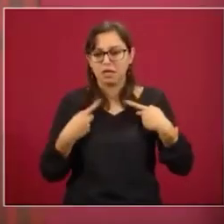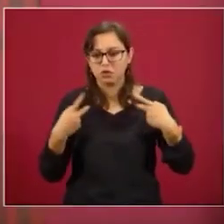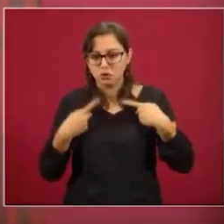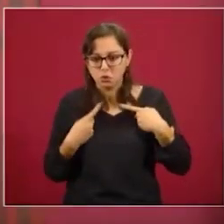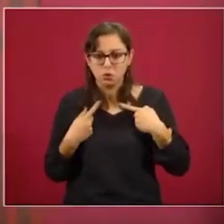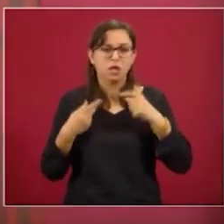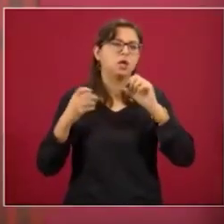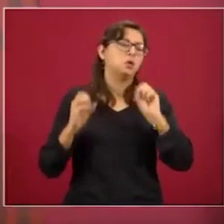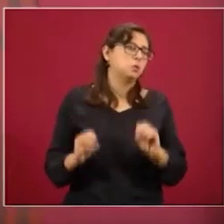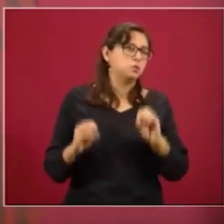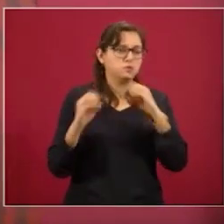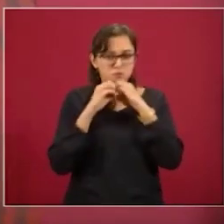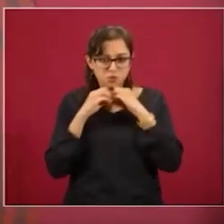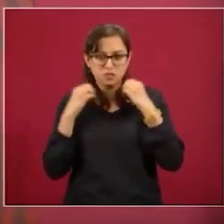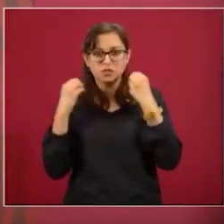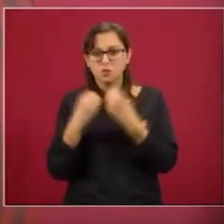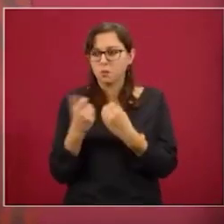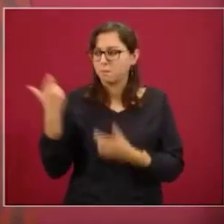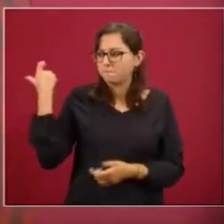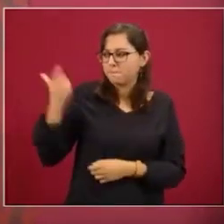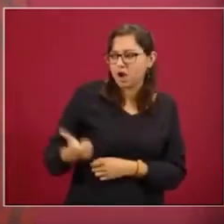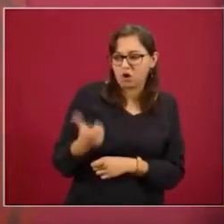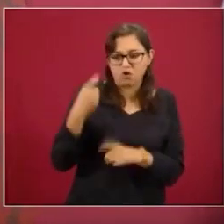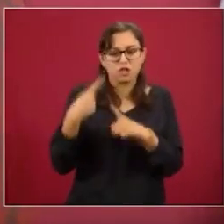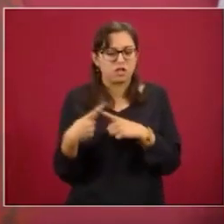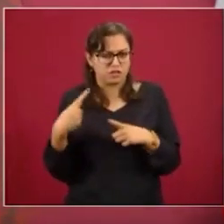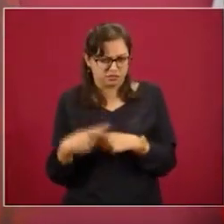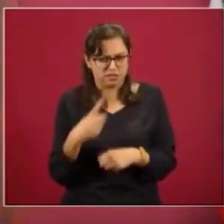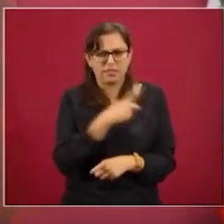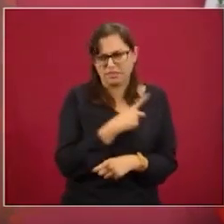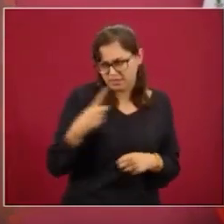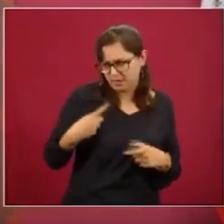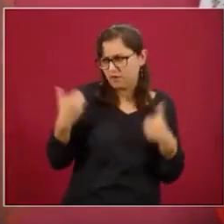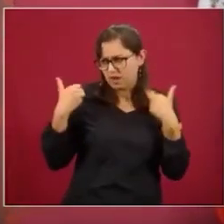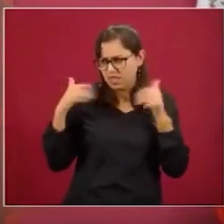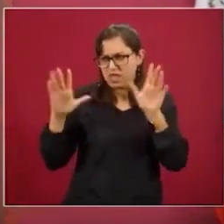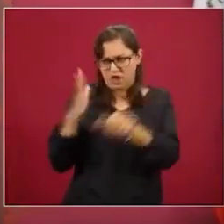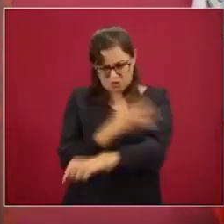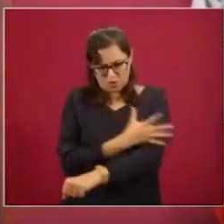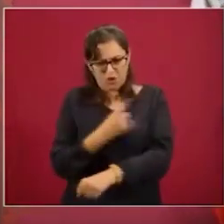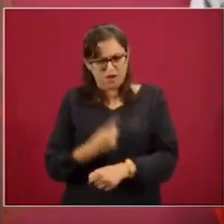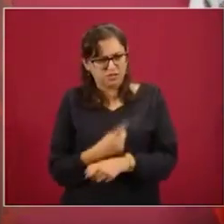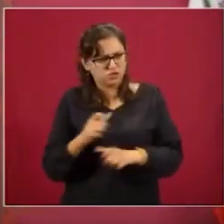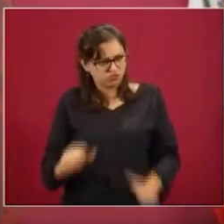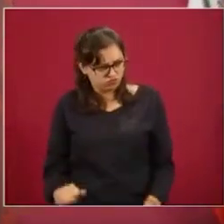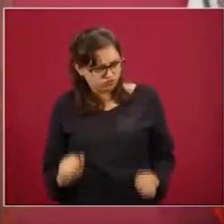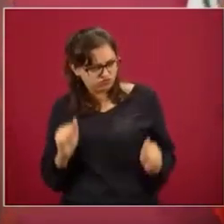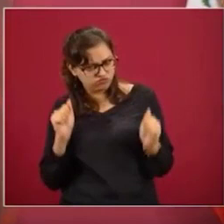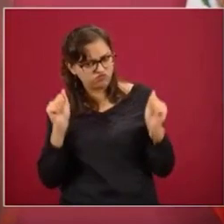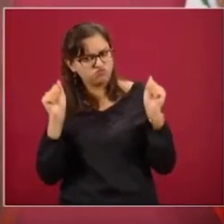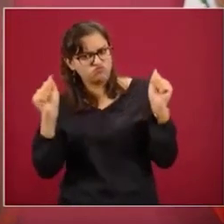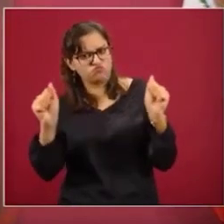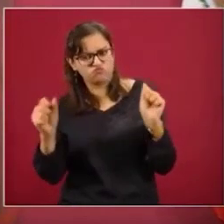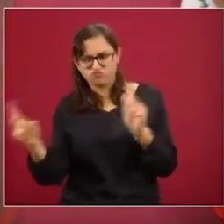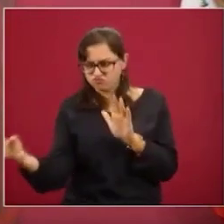corporación económica X